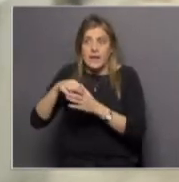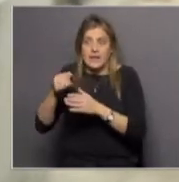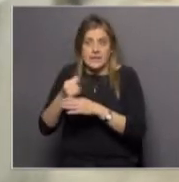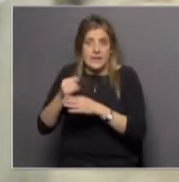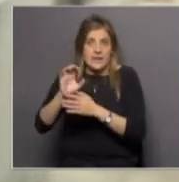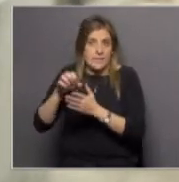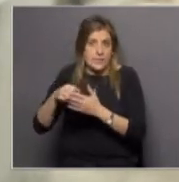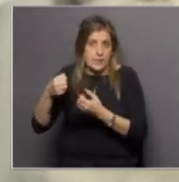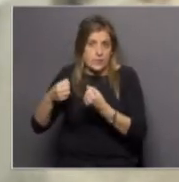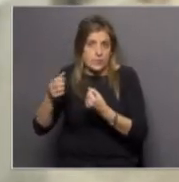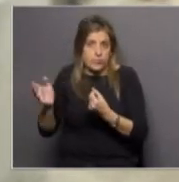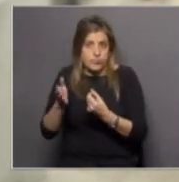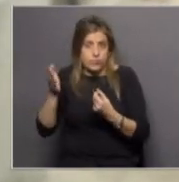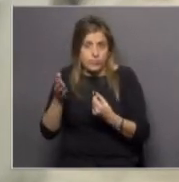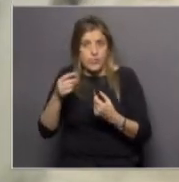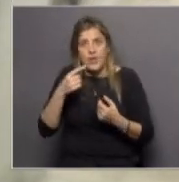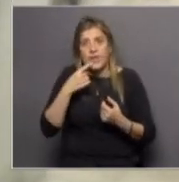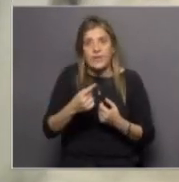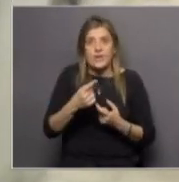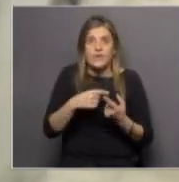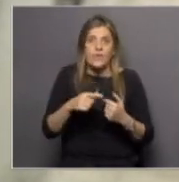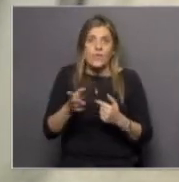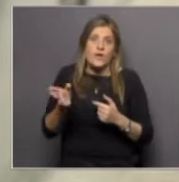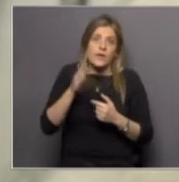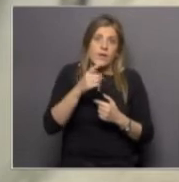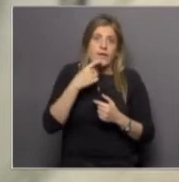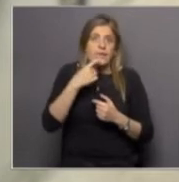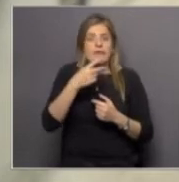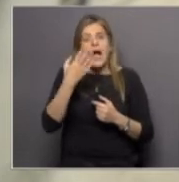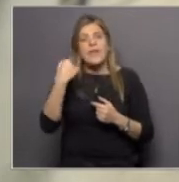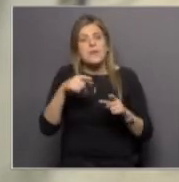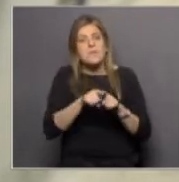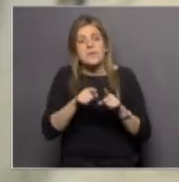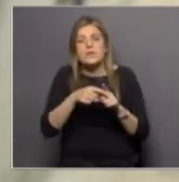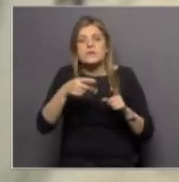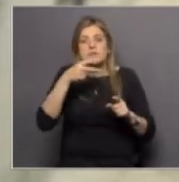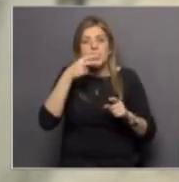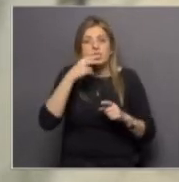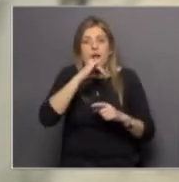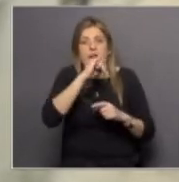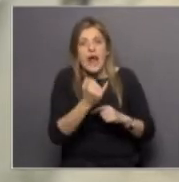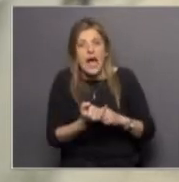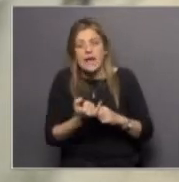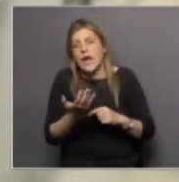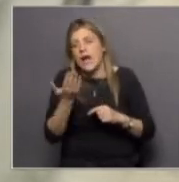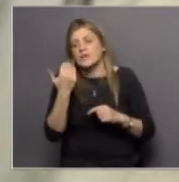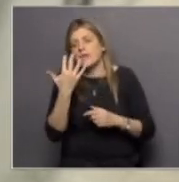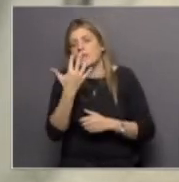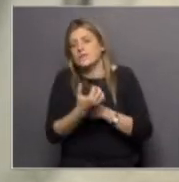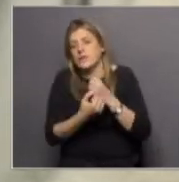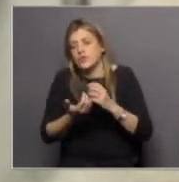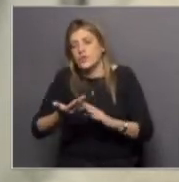en la materia nos remeda al rol que jugaron los cigarrillos light o mild o blue hace unas décadas